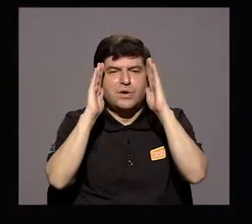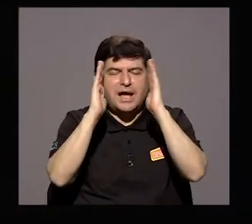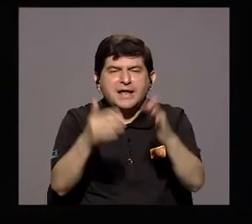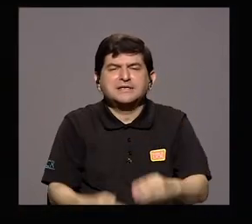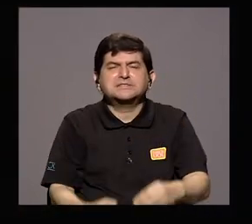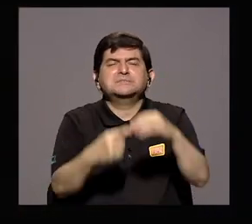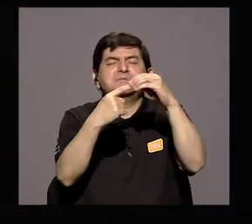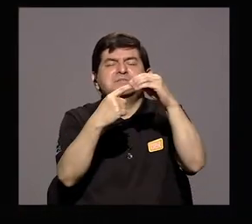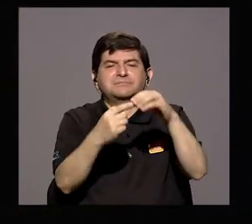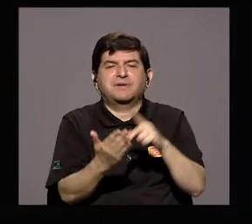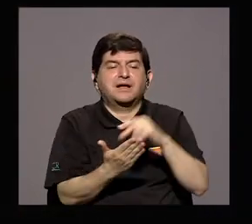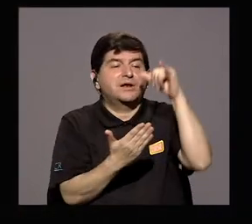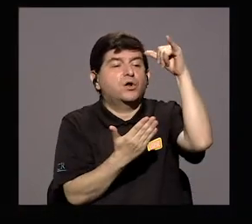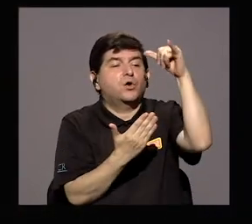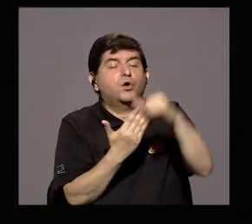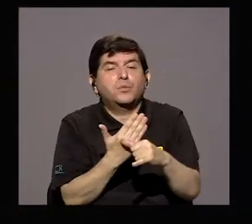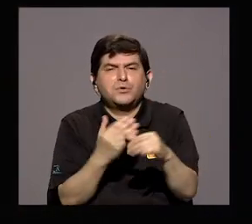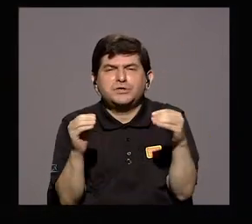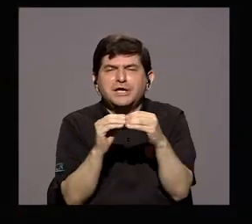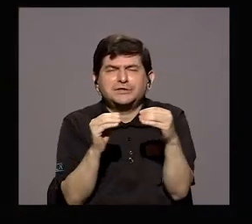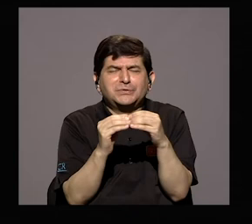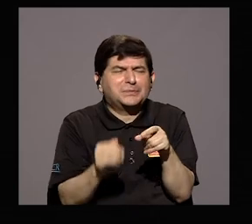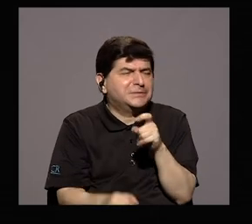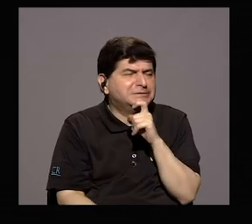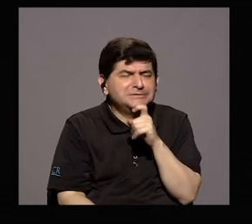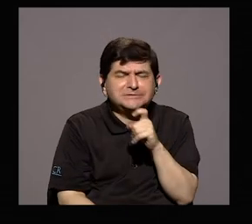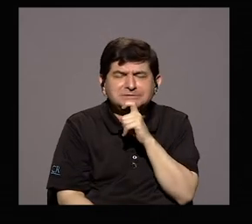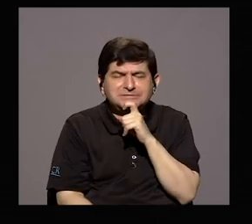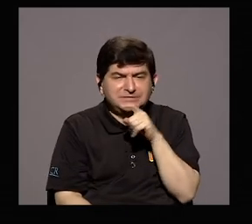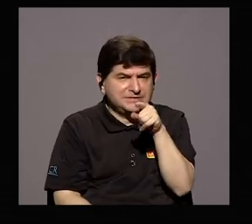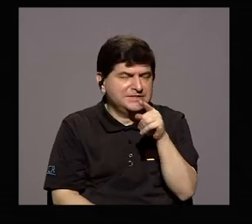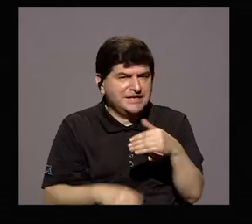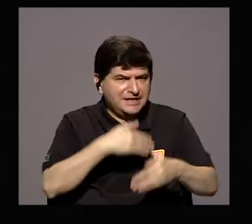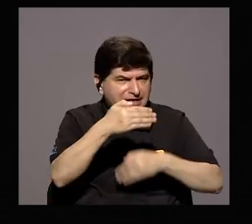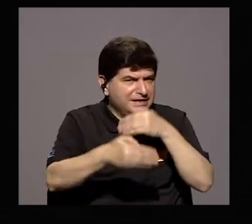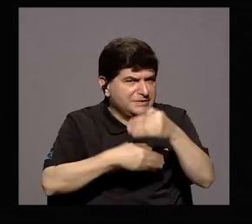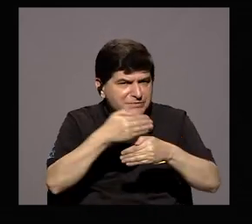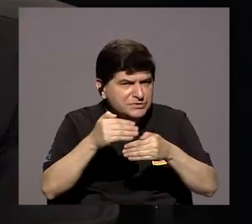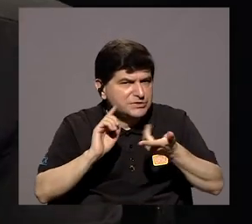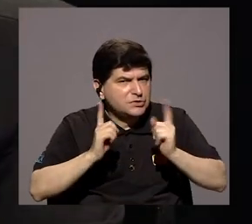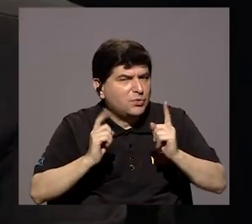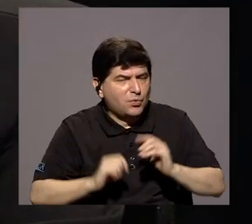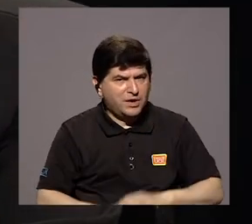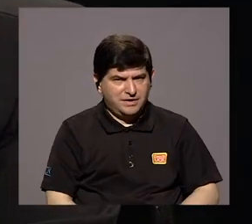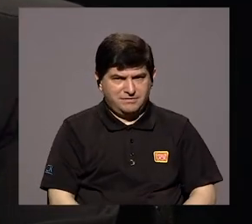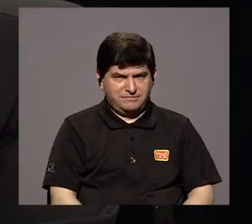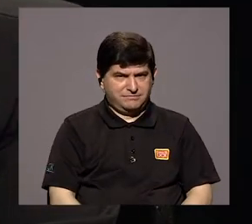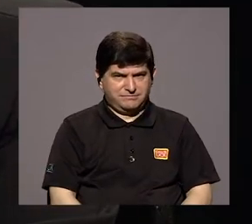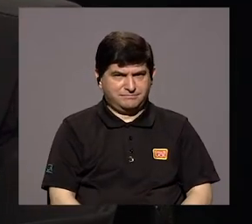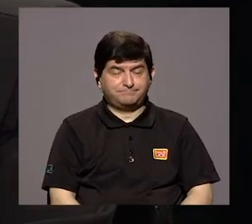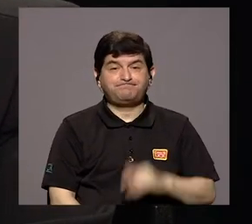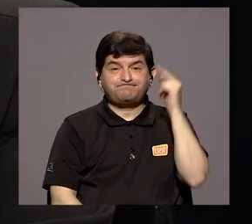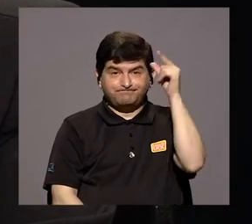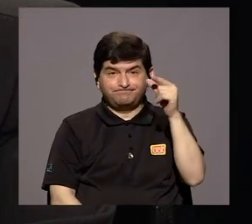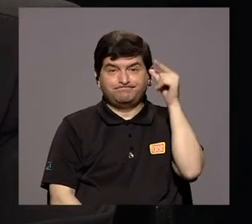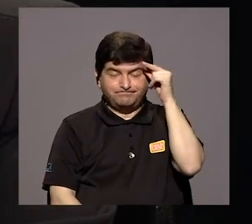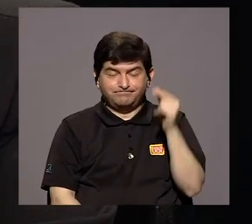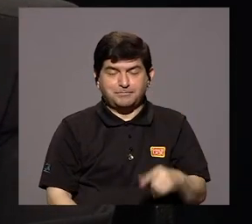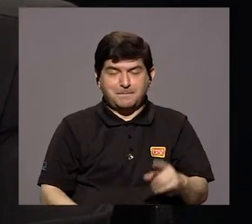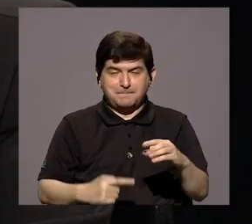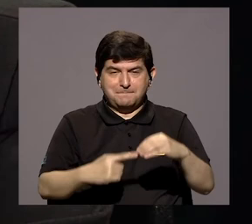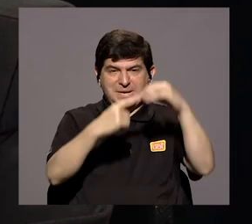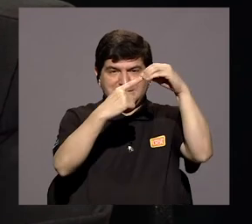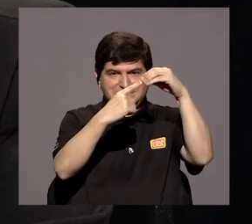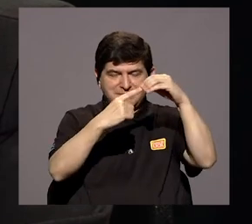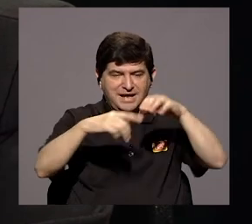y qué tipo de proyectos son los que están más comprometidos en esa vía, don Dennis? Bueno, lógicamente, prioridad número uno, la